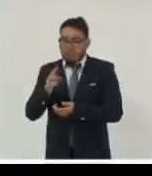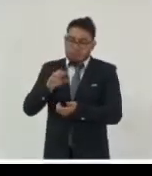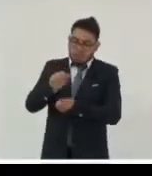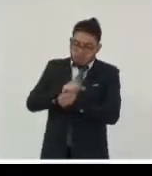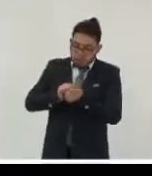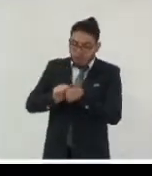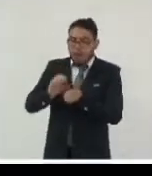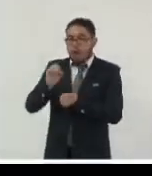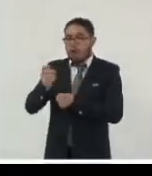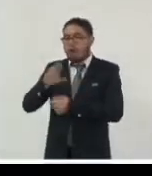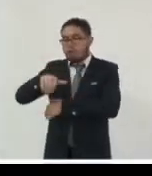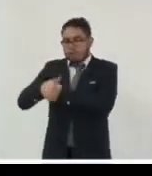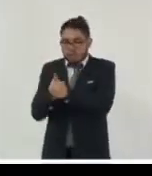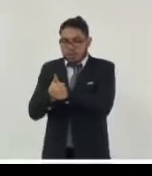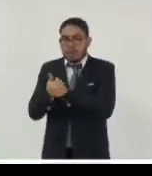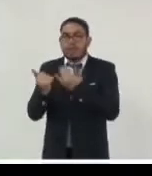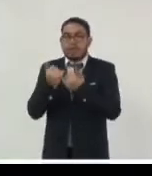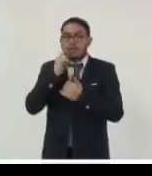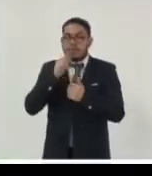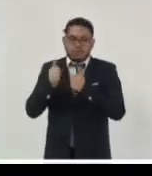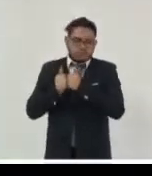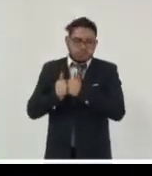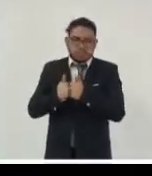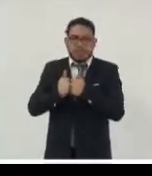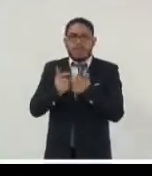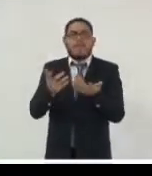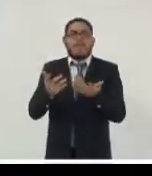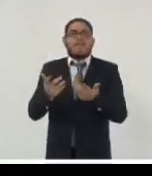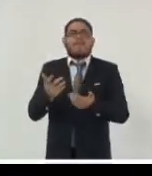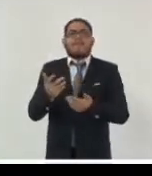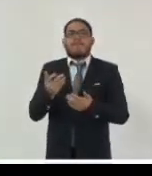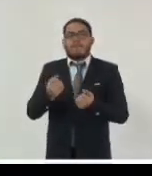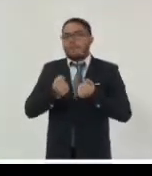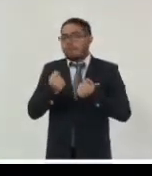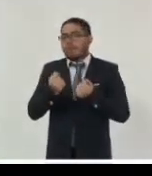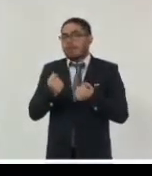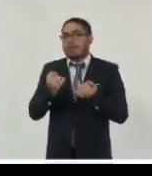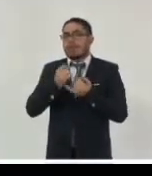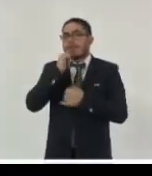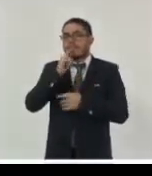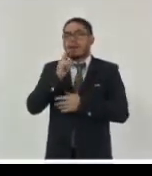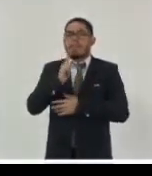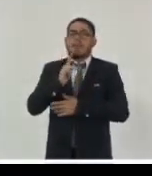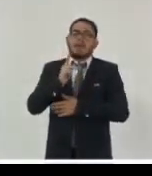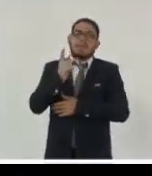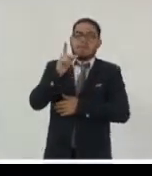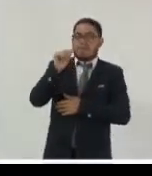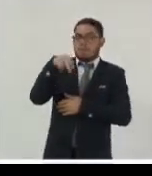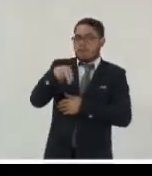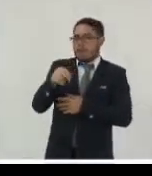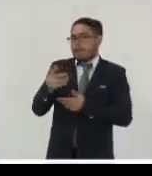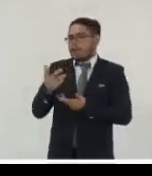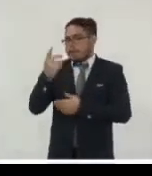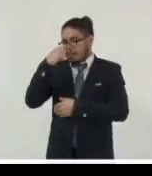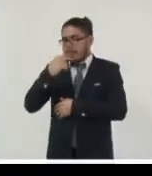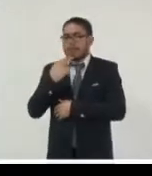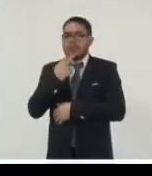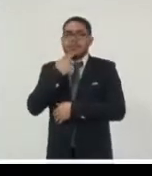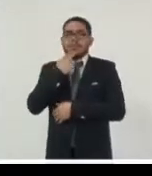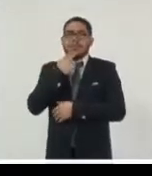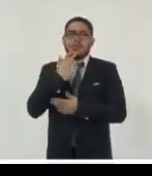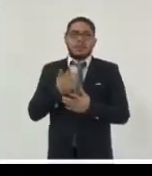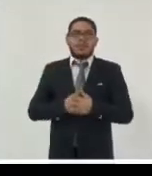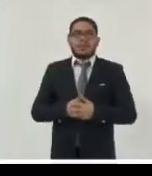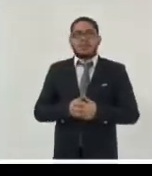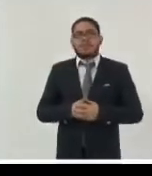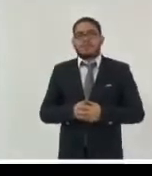deberíamos poner las barbas o si no tenemos barbas si no tienen barbas algo en remojo y